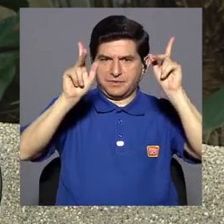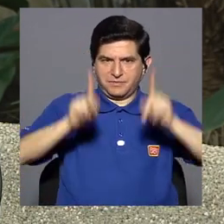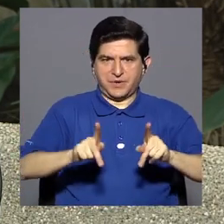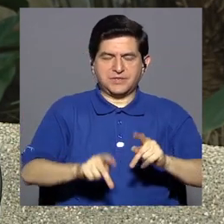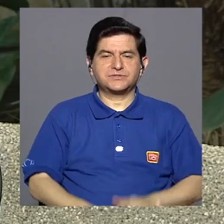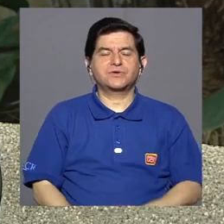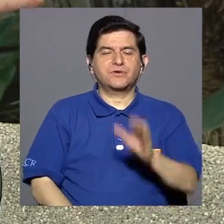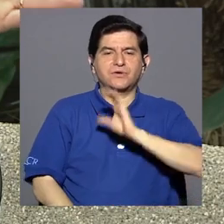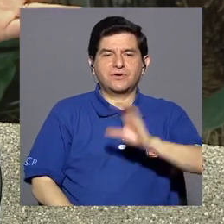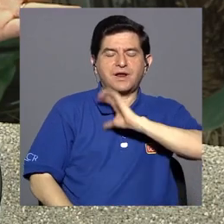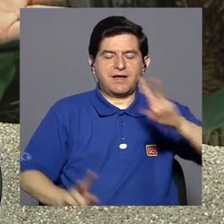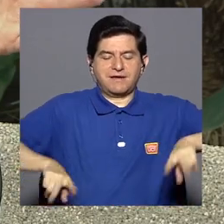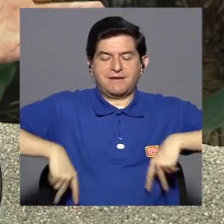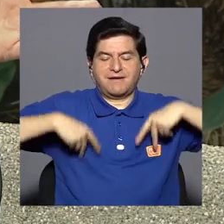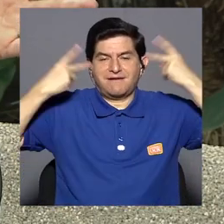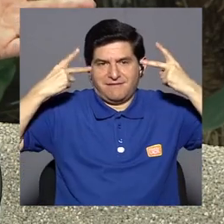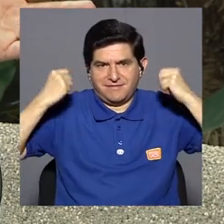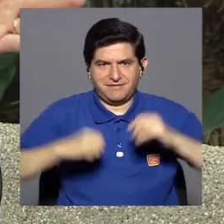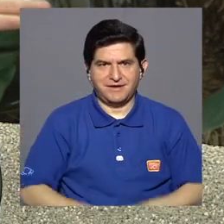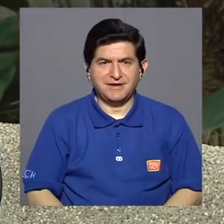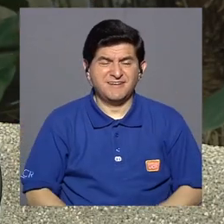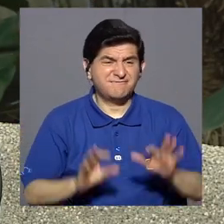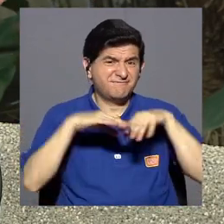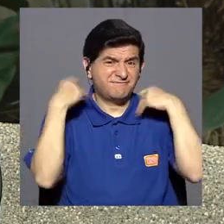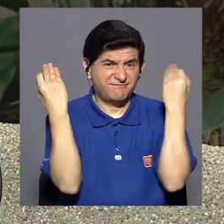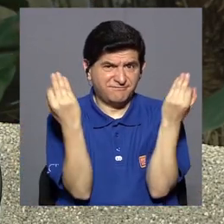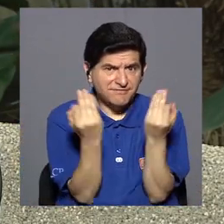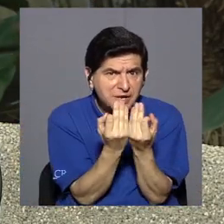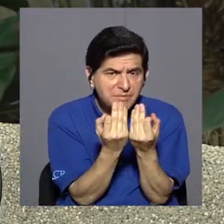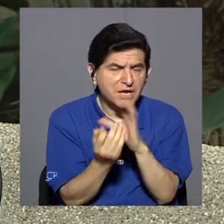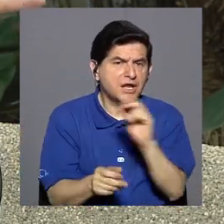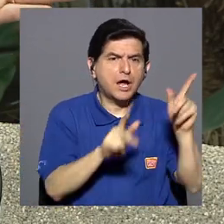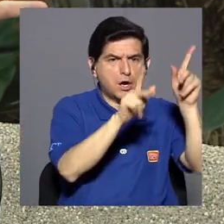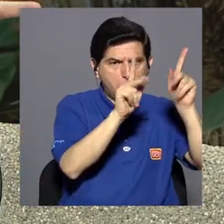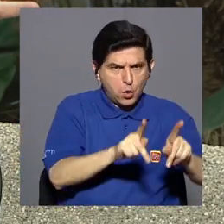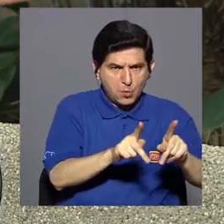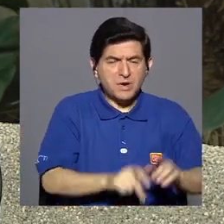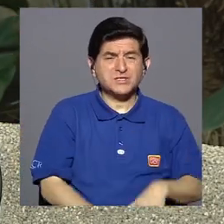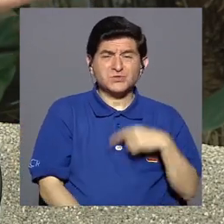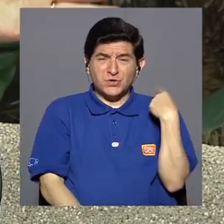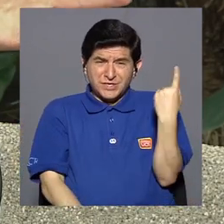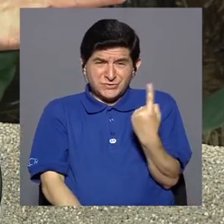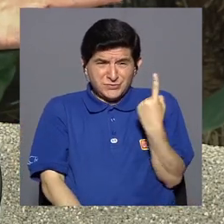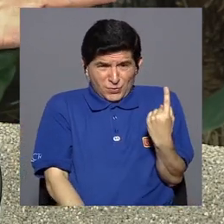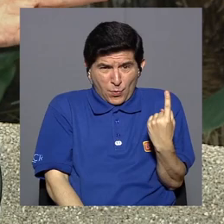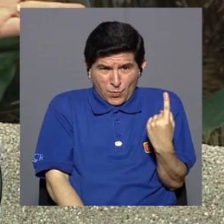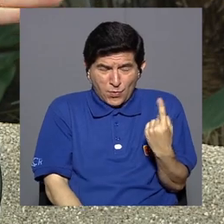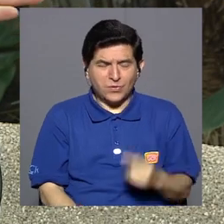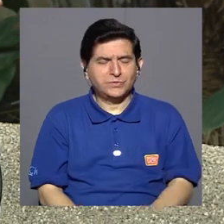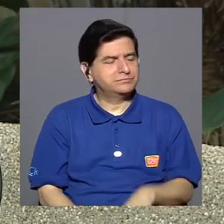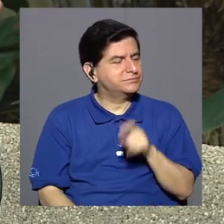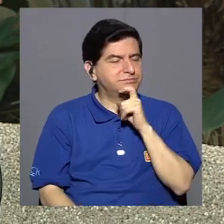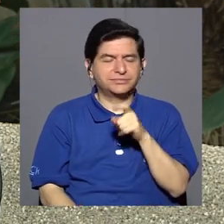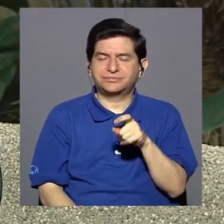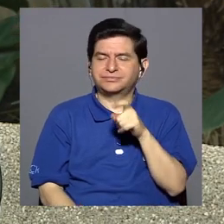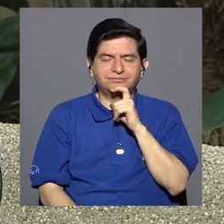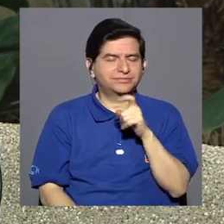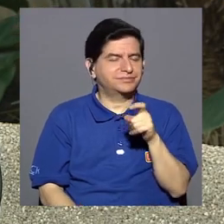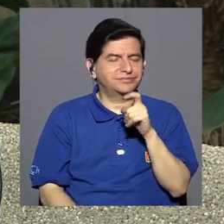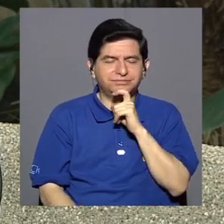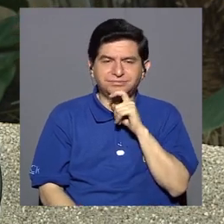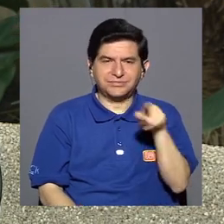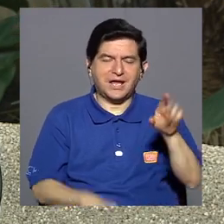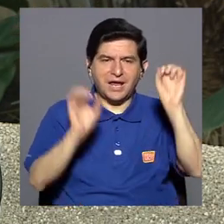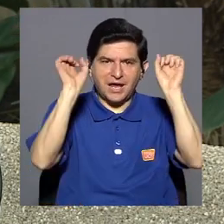paciente en su calidad de vida. Una familia o un paciente que esté solo es muy difícil